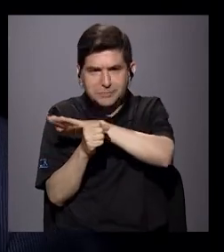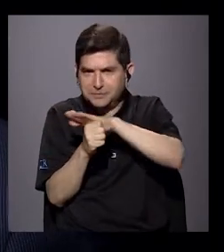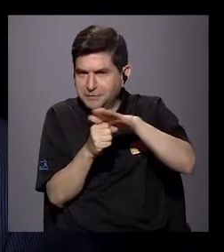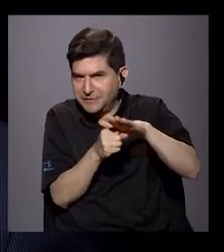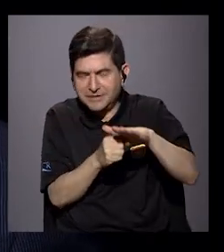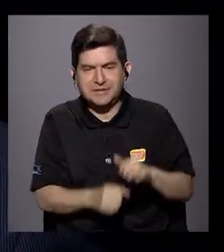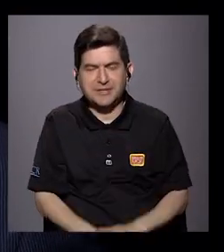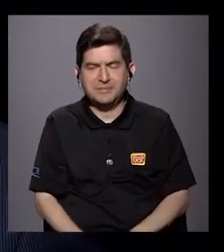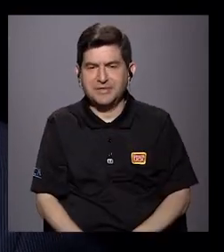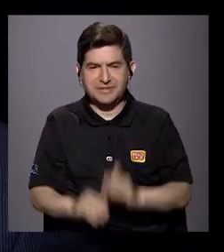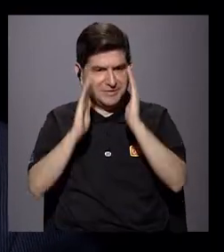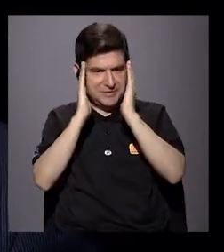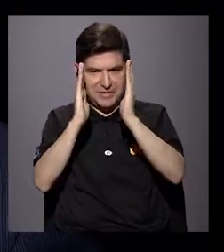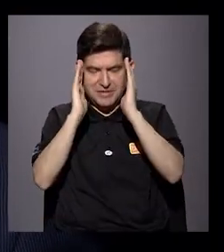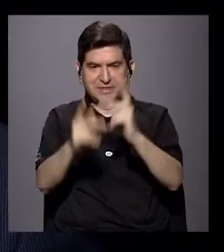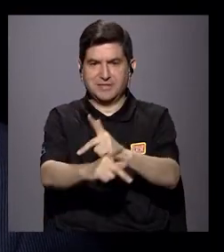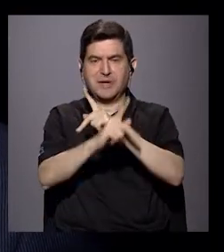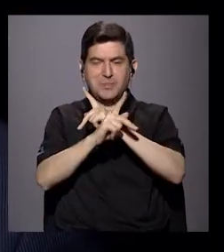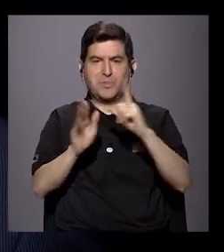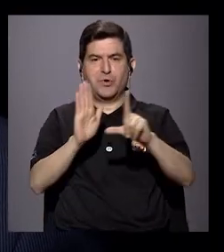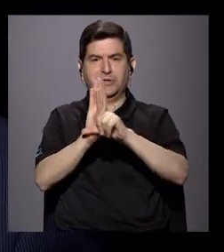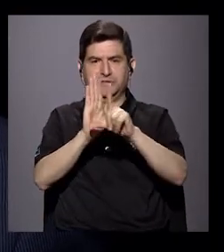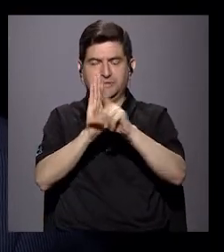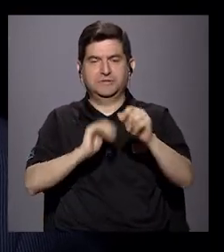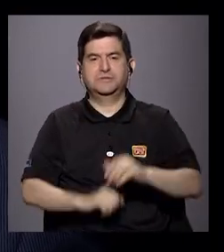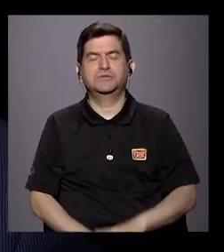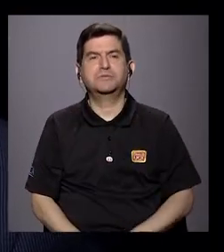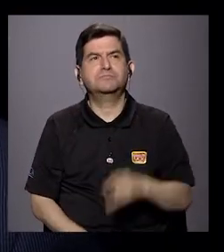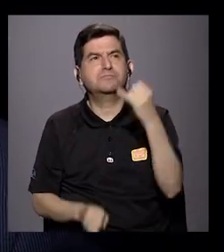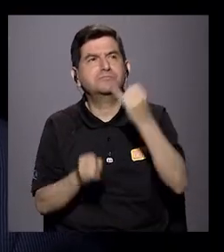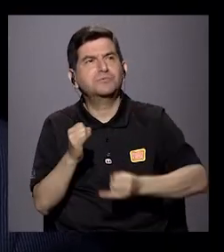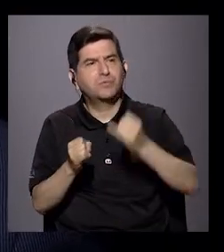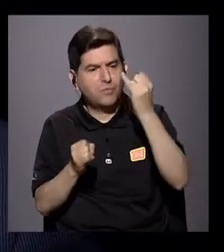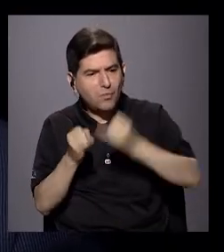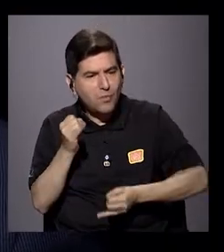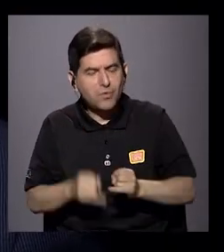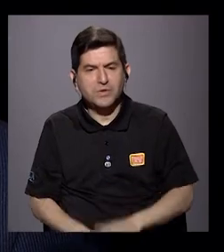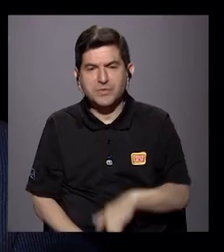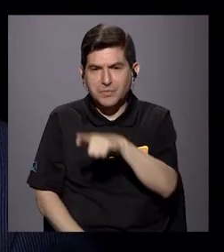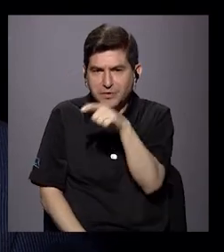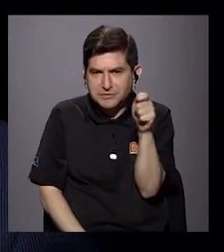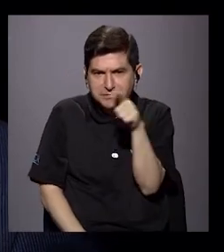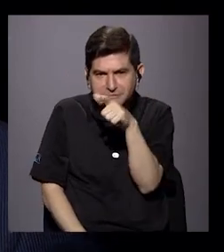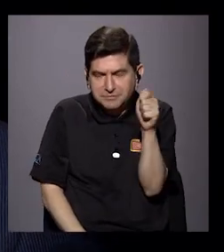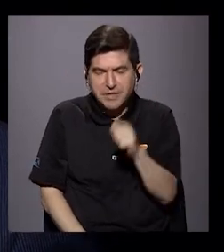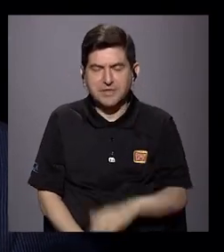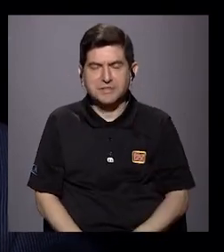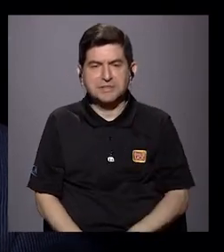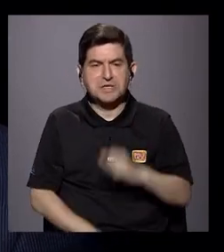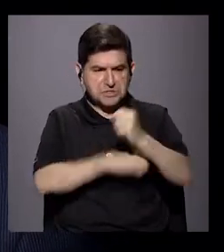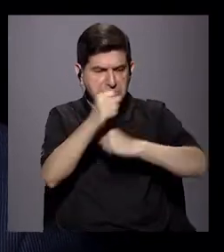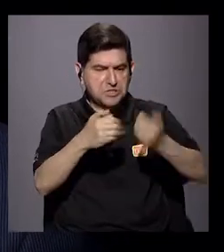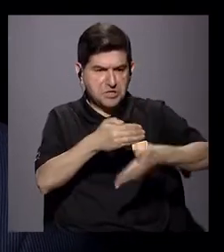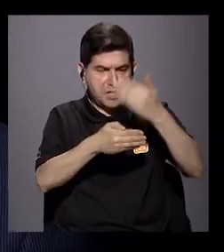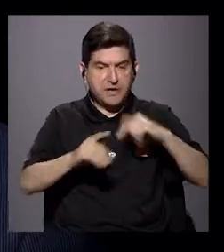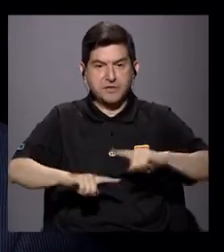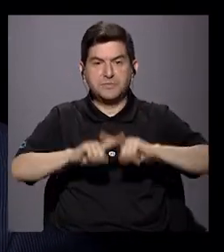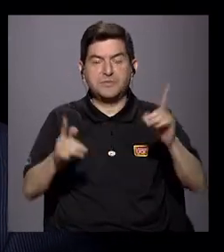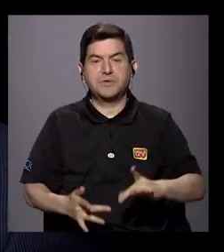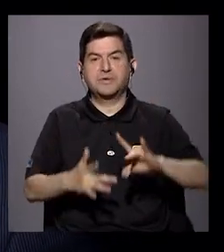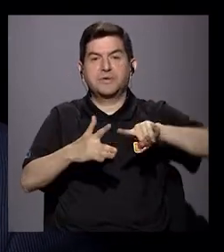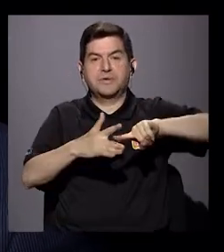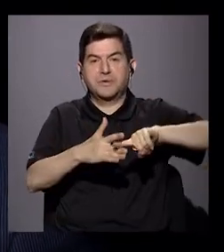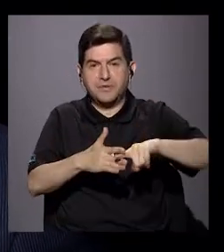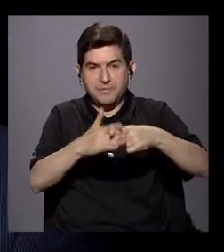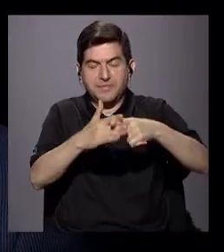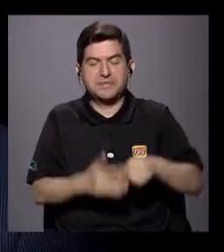descubierta de una protección legal en los últimos meses, incluso los años atrás, pero sobre todo a partir de